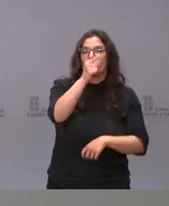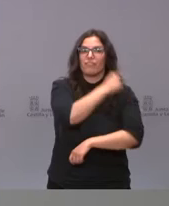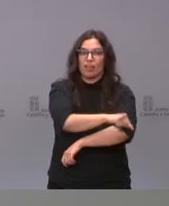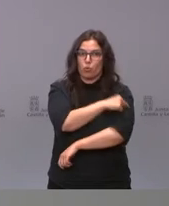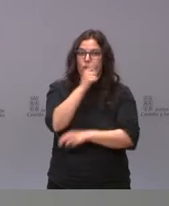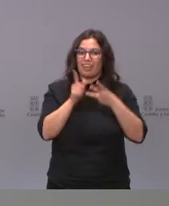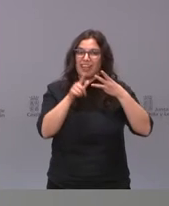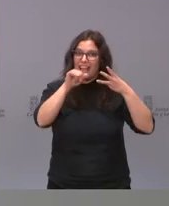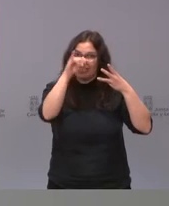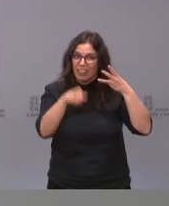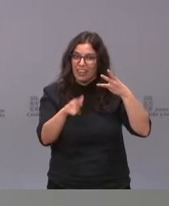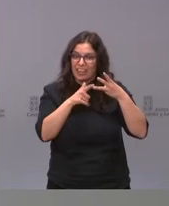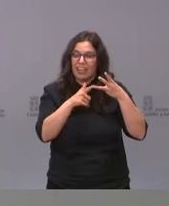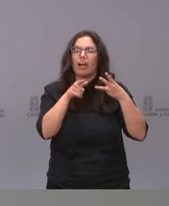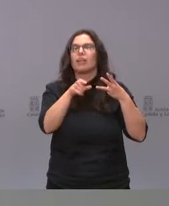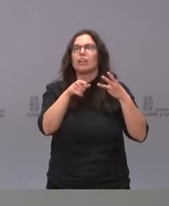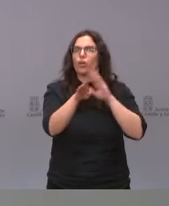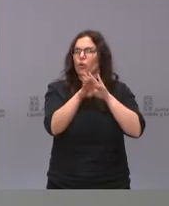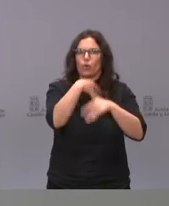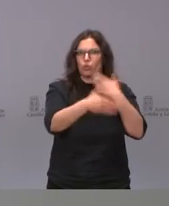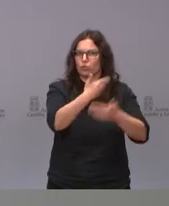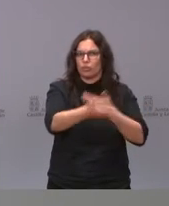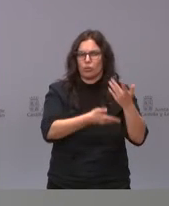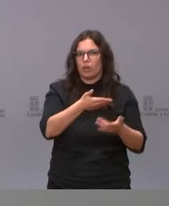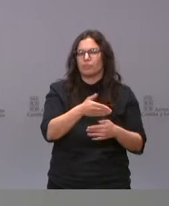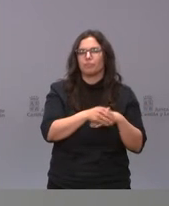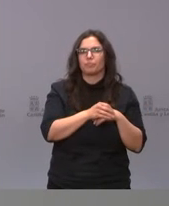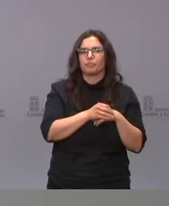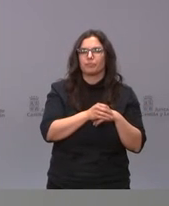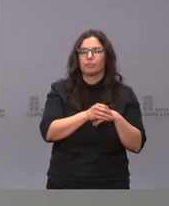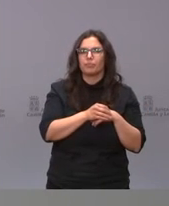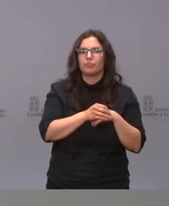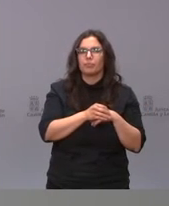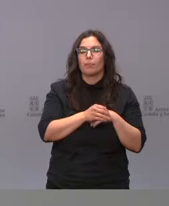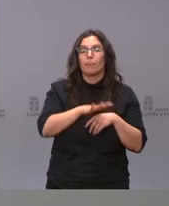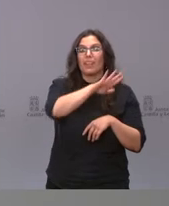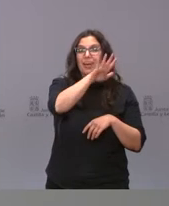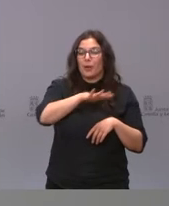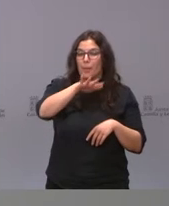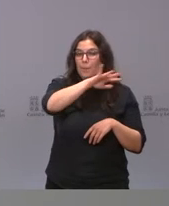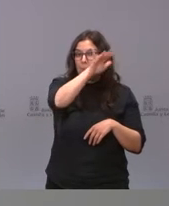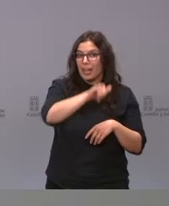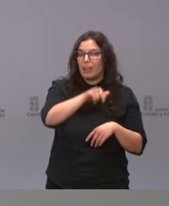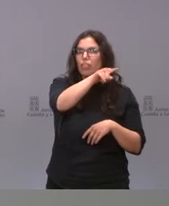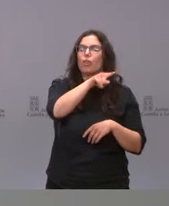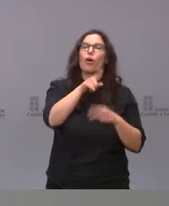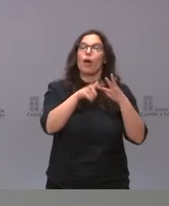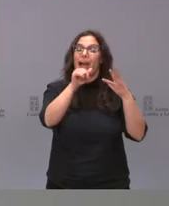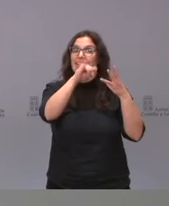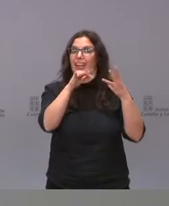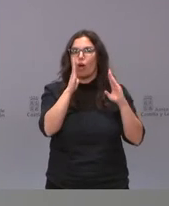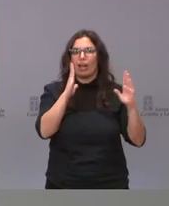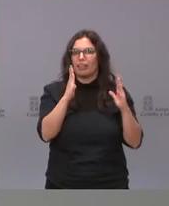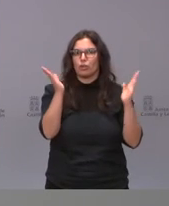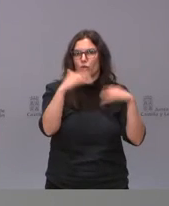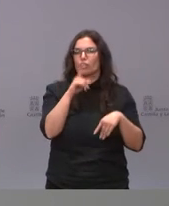astrazéneca y siguen vacunando y siguen captando en el bierzo no hay programada vacunación con astra estos días solo